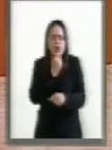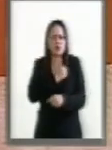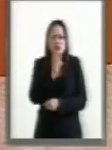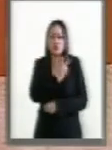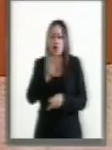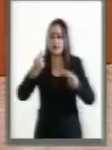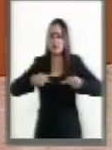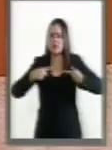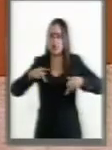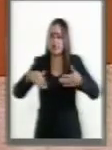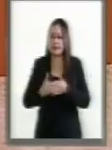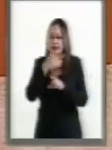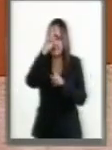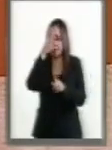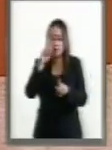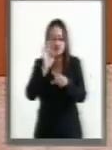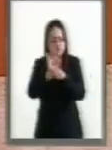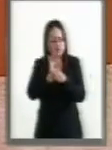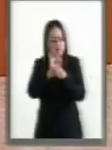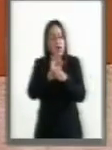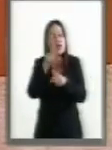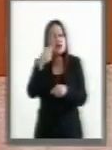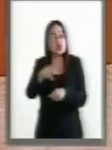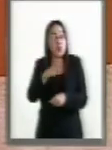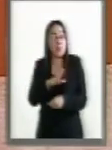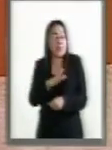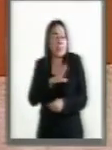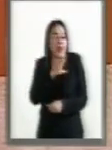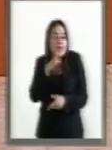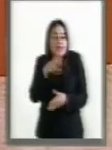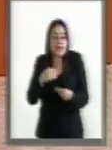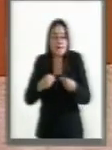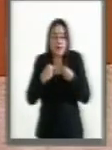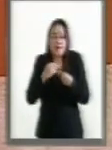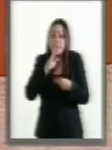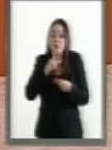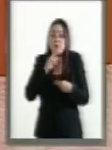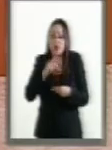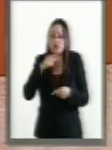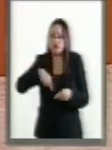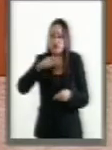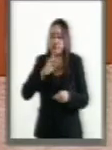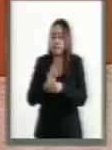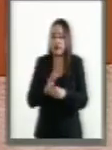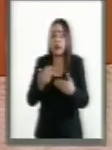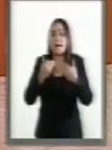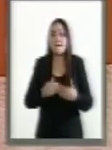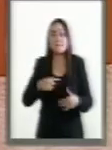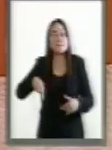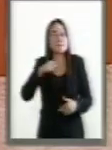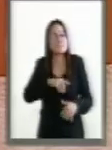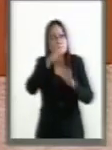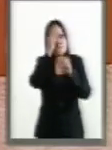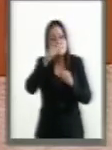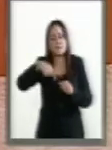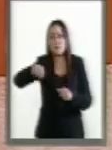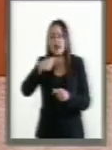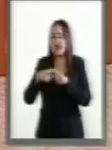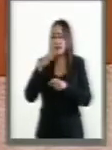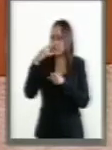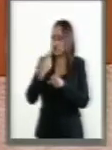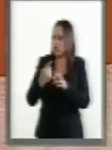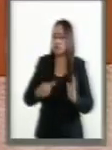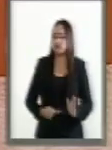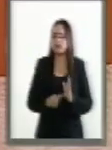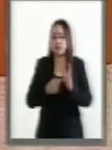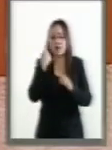mexicanos y asegurarles una mejor calidad de vida. Por tal motivo, coincidimos con las y los promoventes en